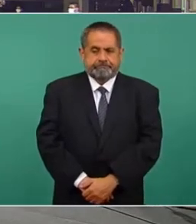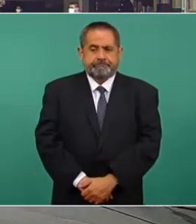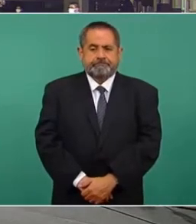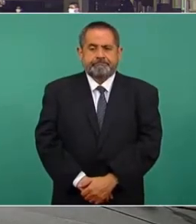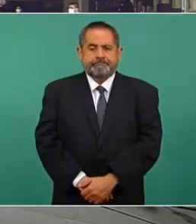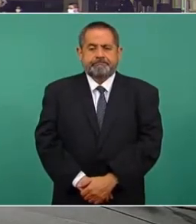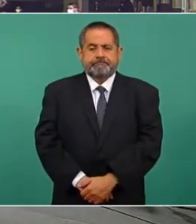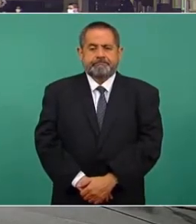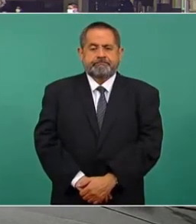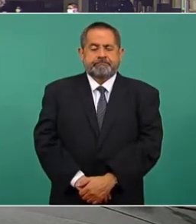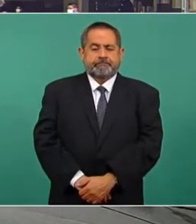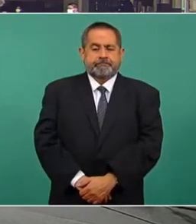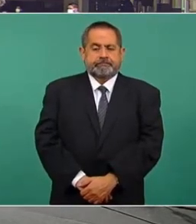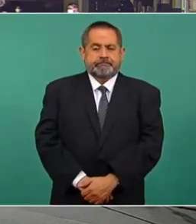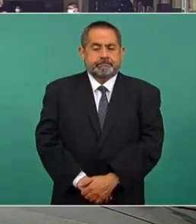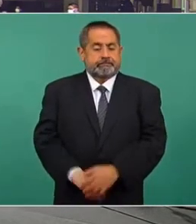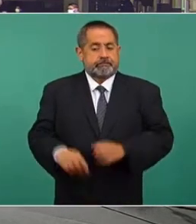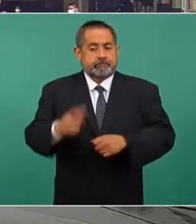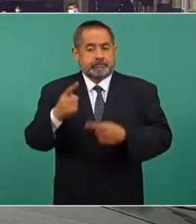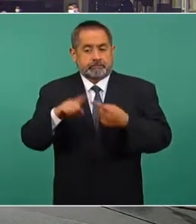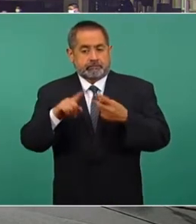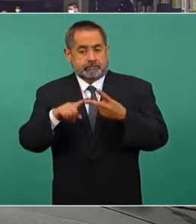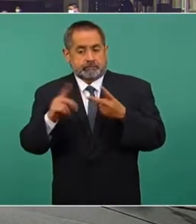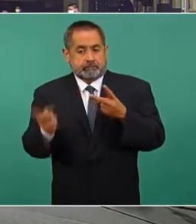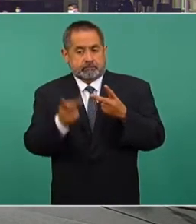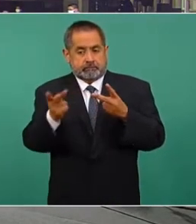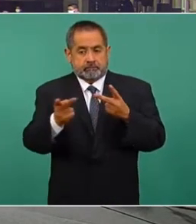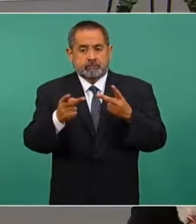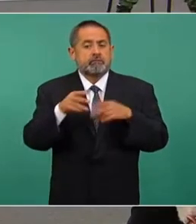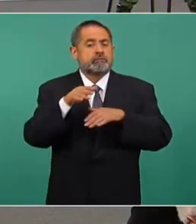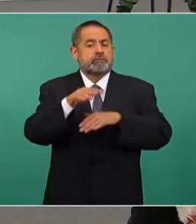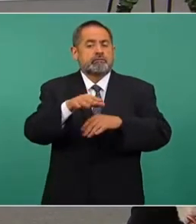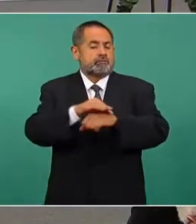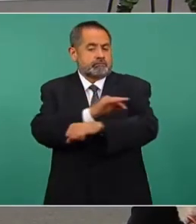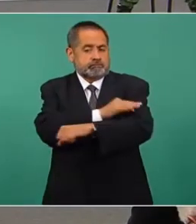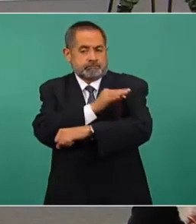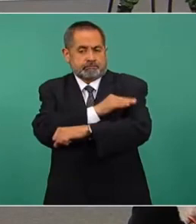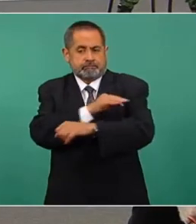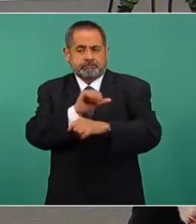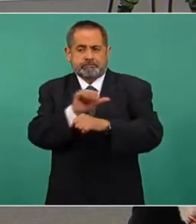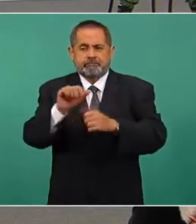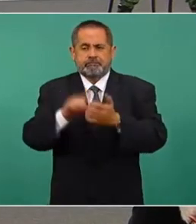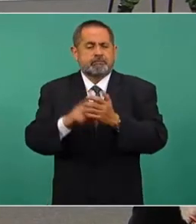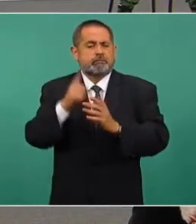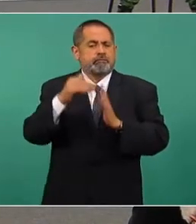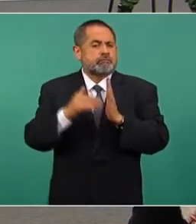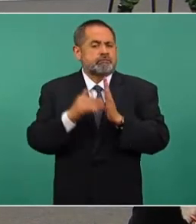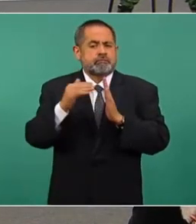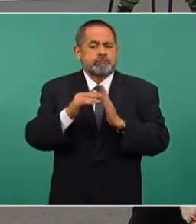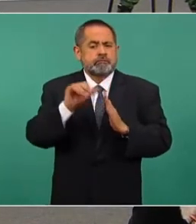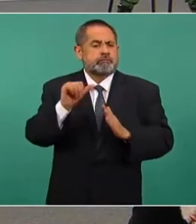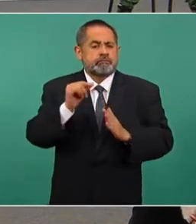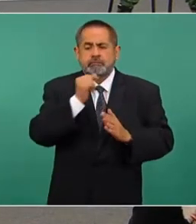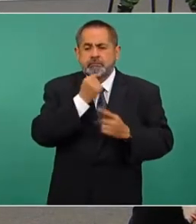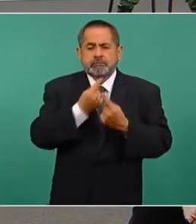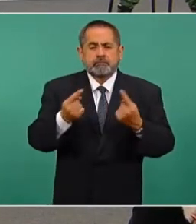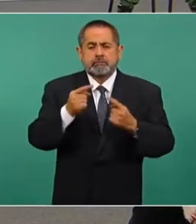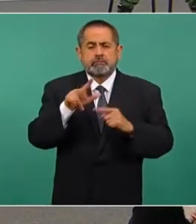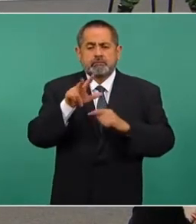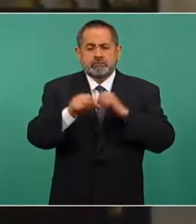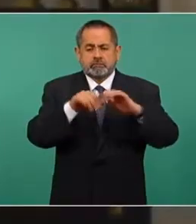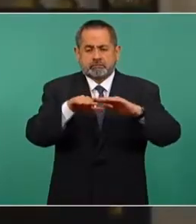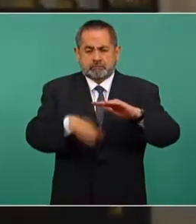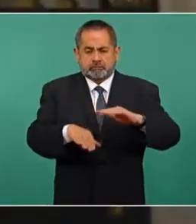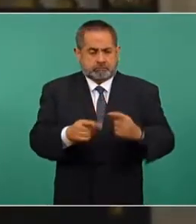La segunda tiene que ver con lo que anunciaba ayer de la vacunación de aproximadamente un millón de menores de edad que tienen